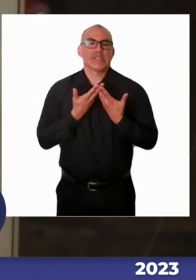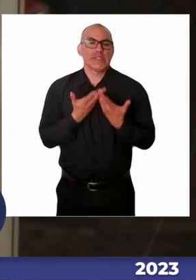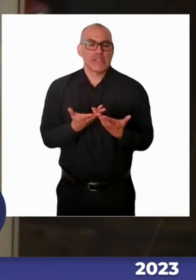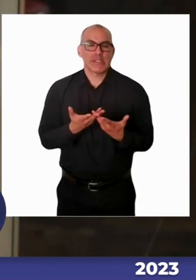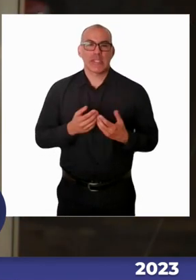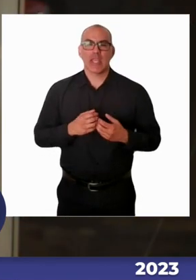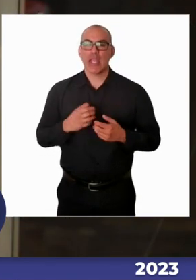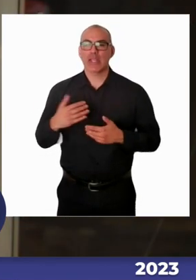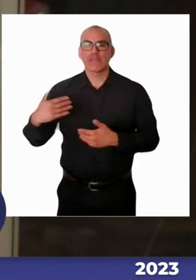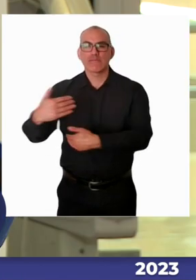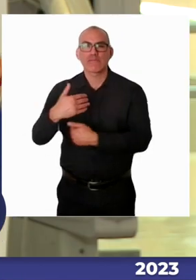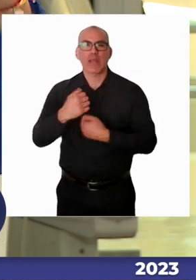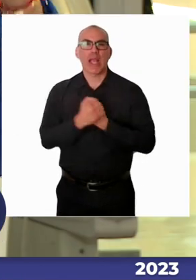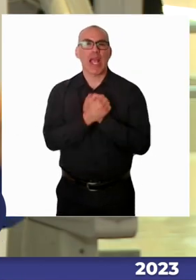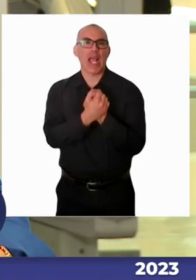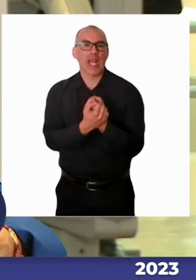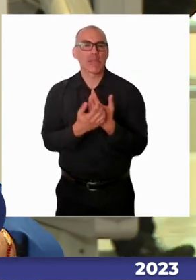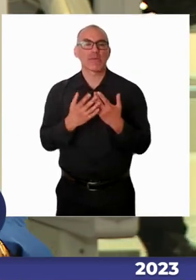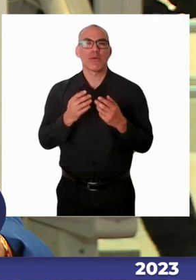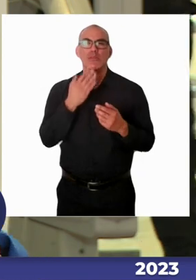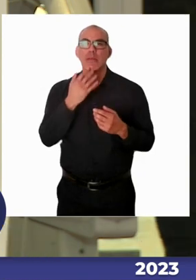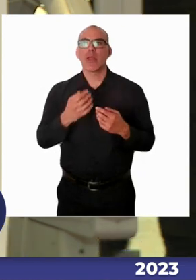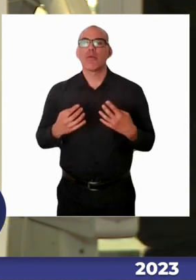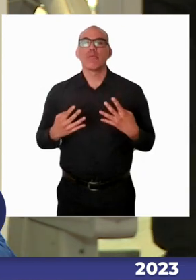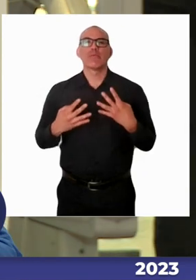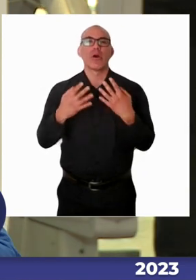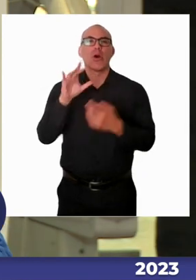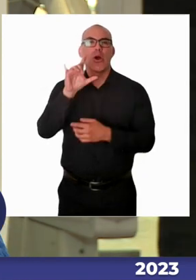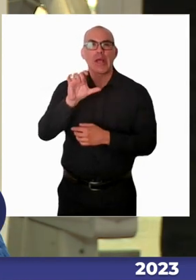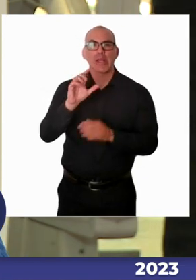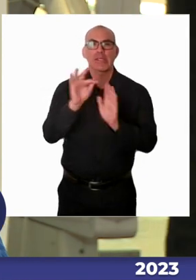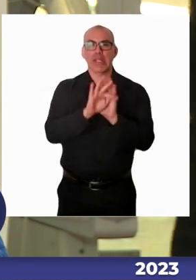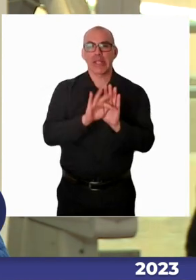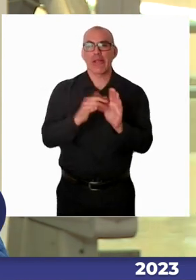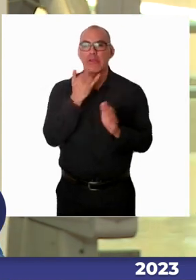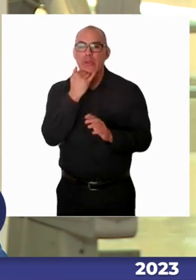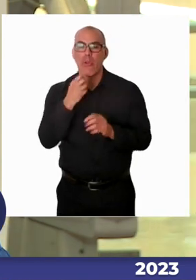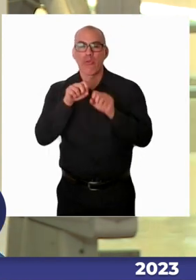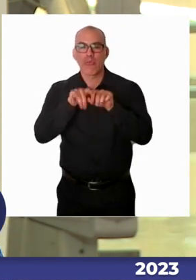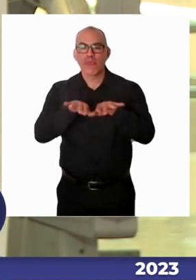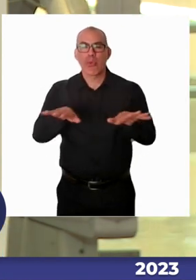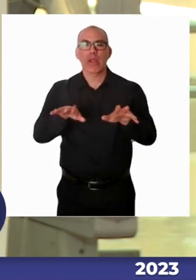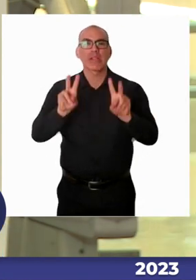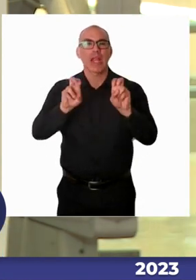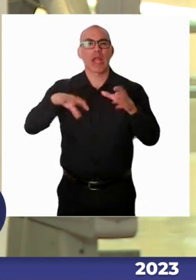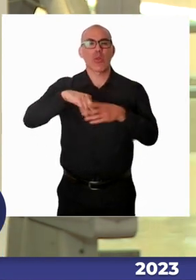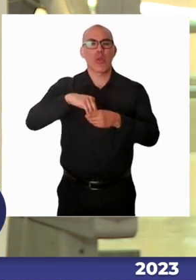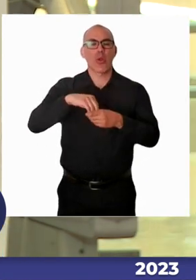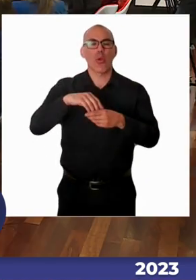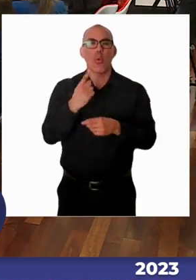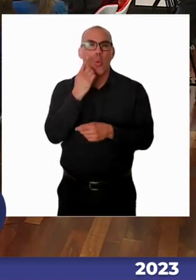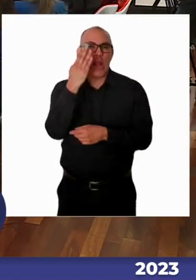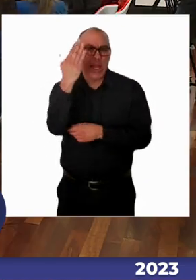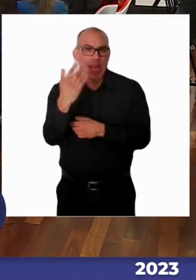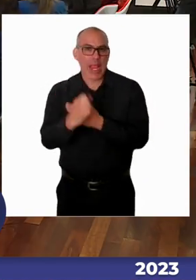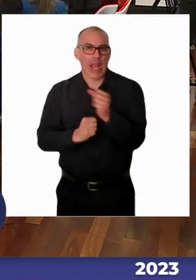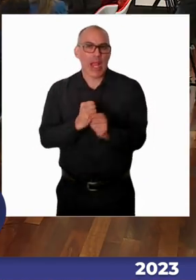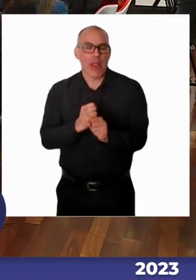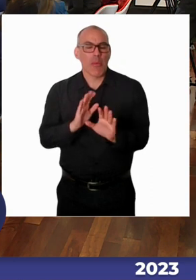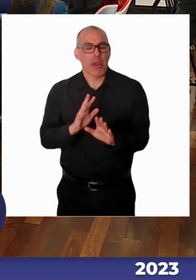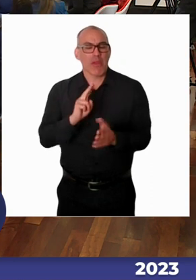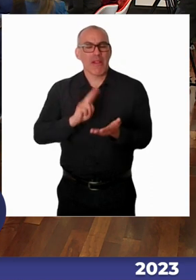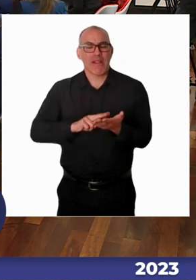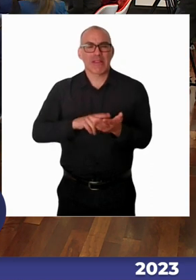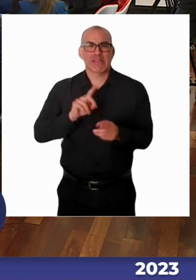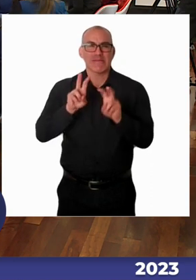transforma en un texto o en un guión que representa a cientos de familias que están detrás de esto, porque acá en el